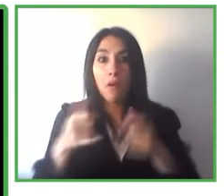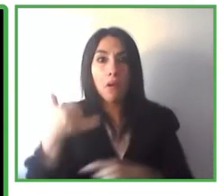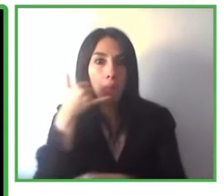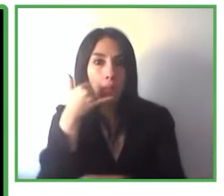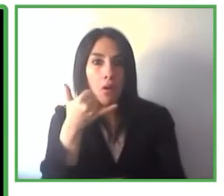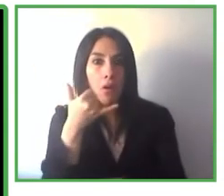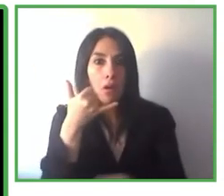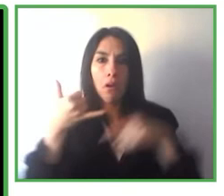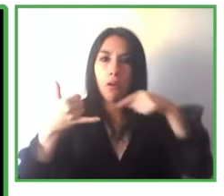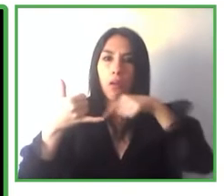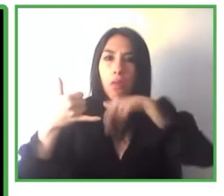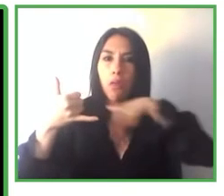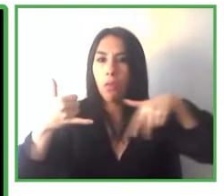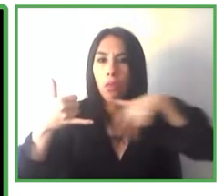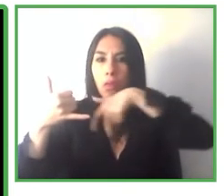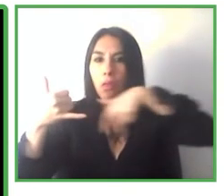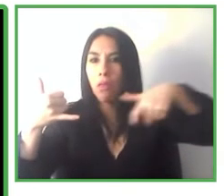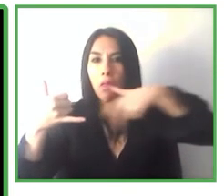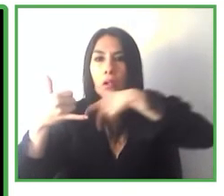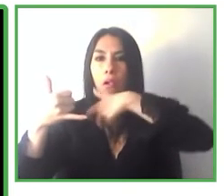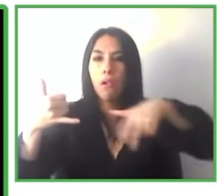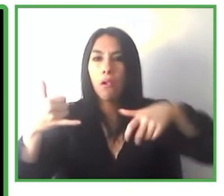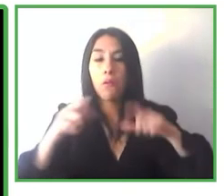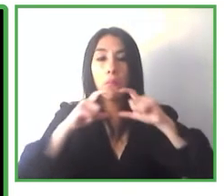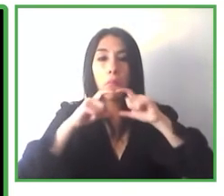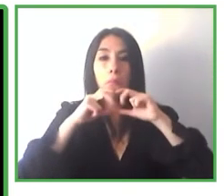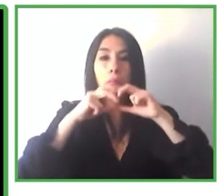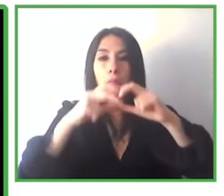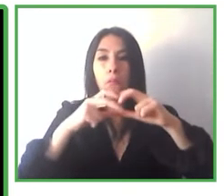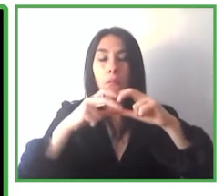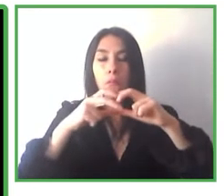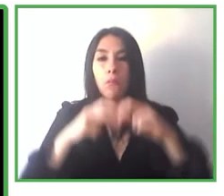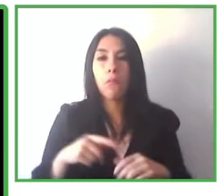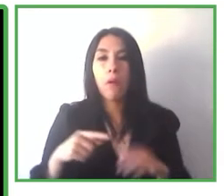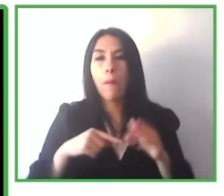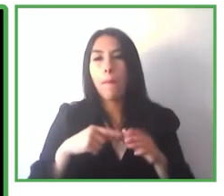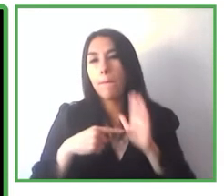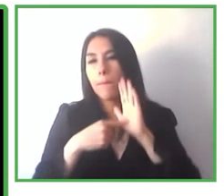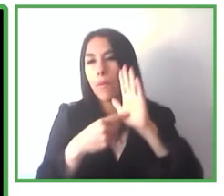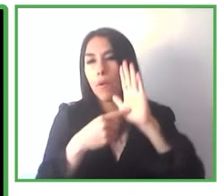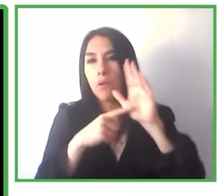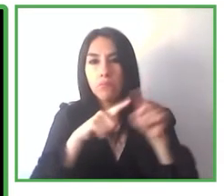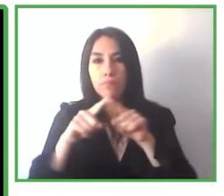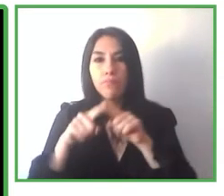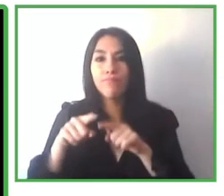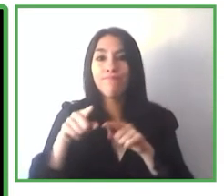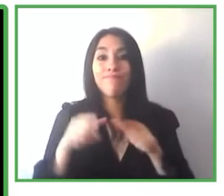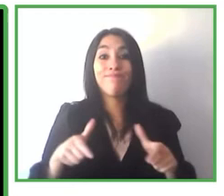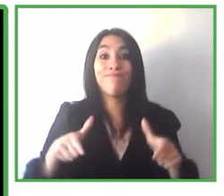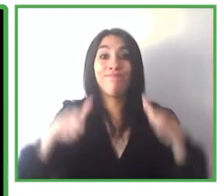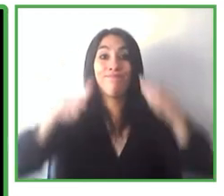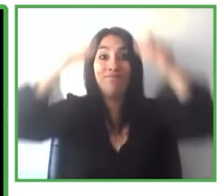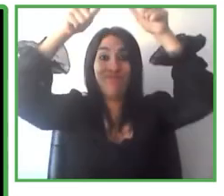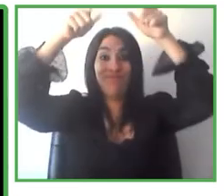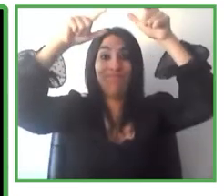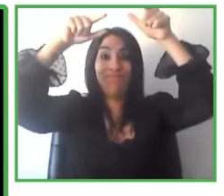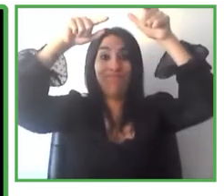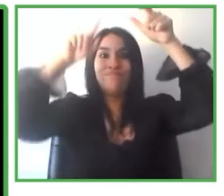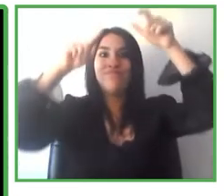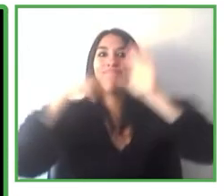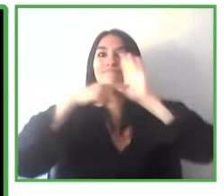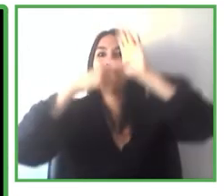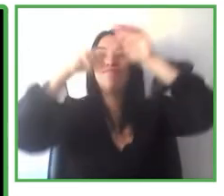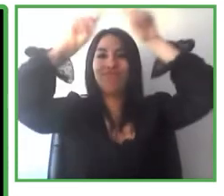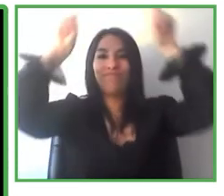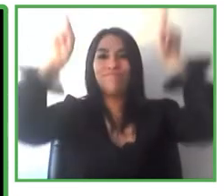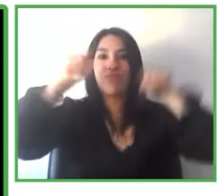York introduciendo Navilens en estos pequeños postes de estas grandes avenidas conseguimos que un usuario a más de 20 metros pueda encontrar